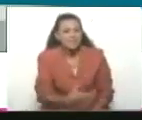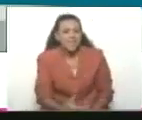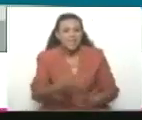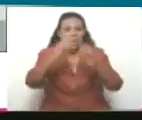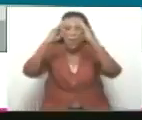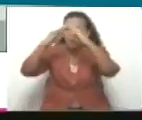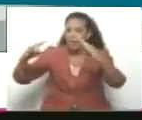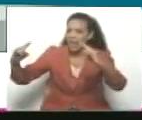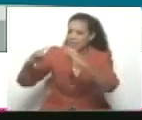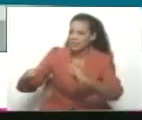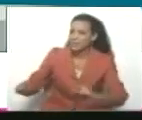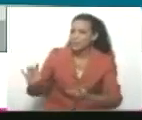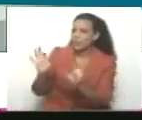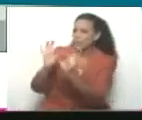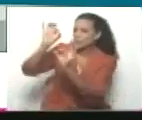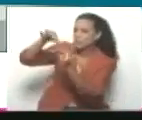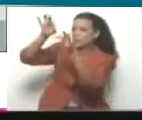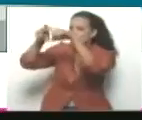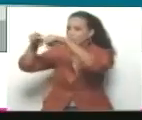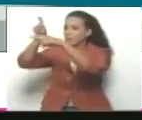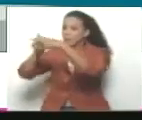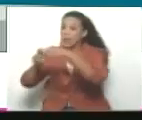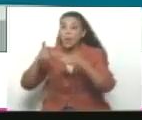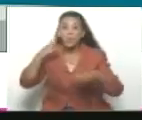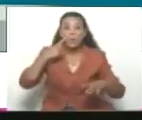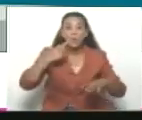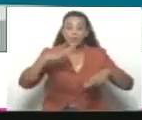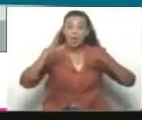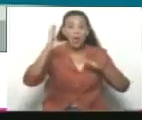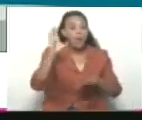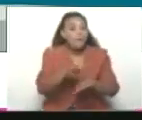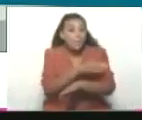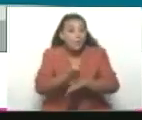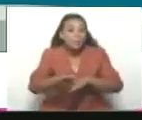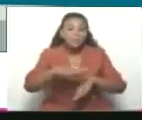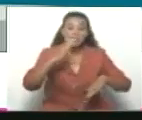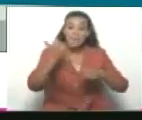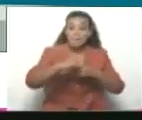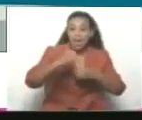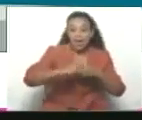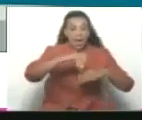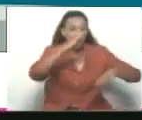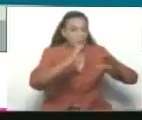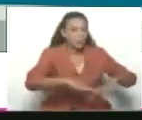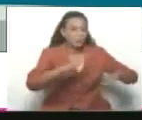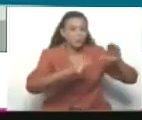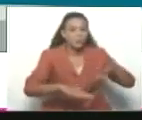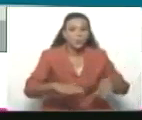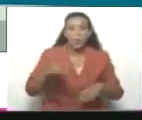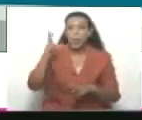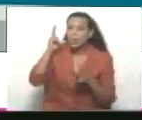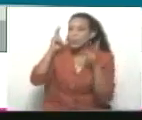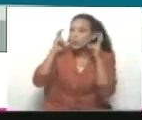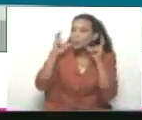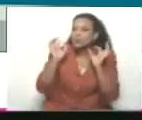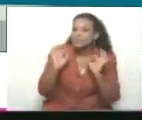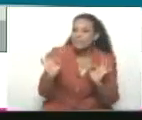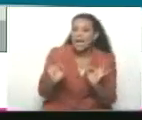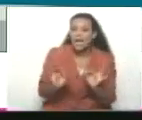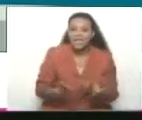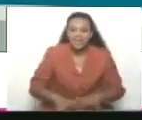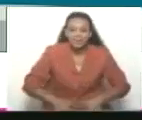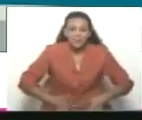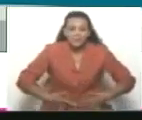los adornos navideños, pone la gaita, pone los villancicos, pone la música navideña y ya siente el